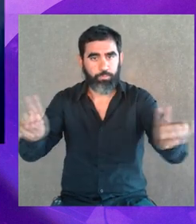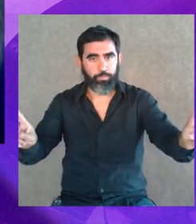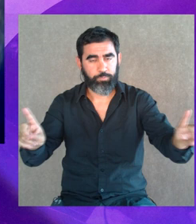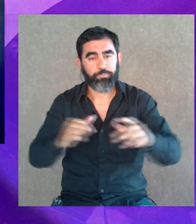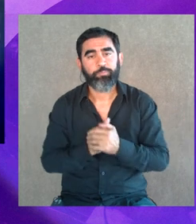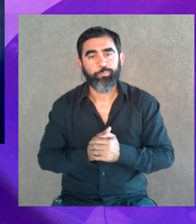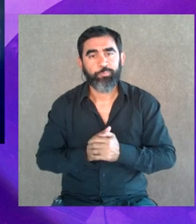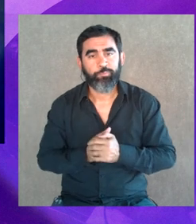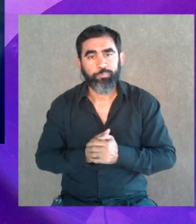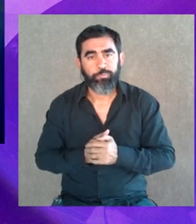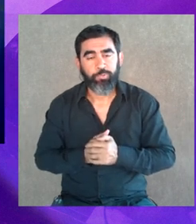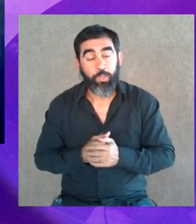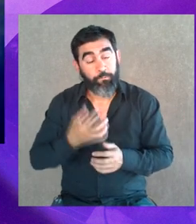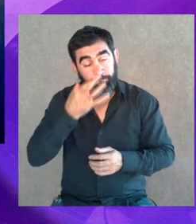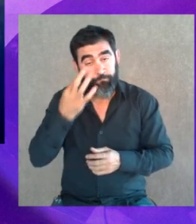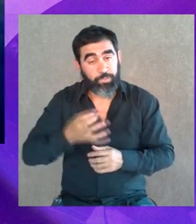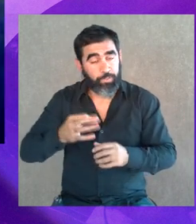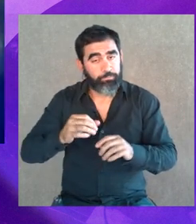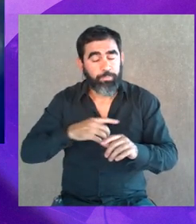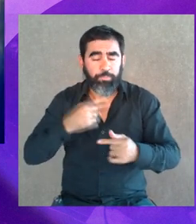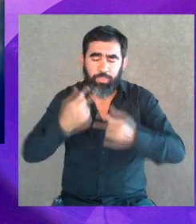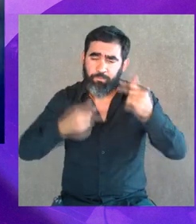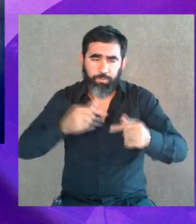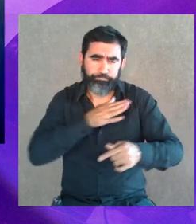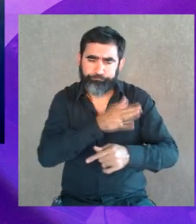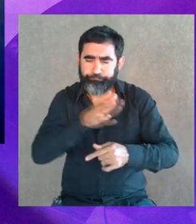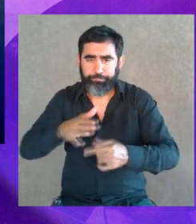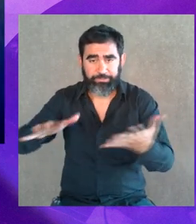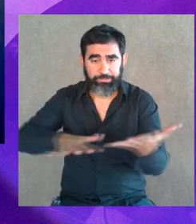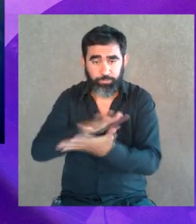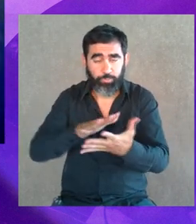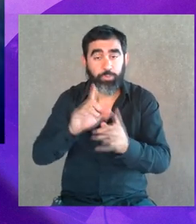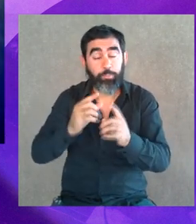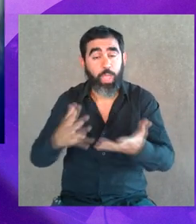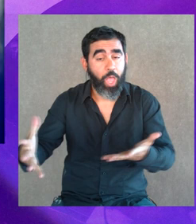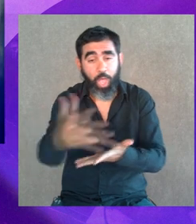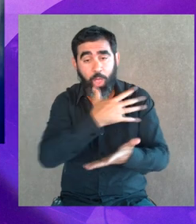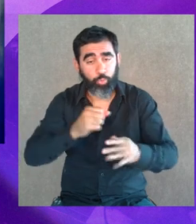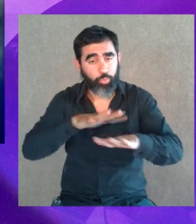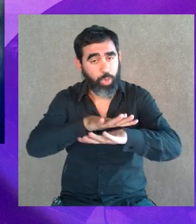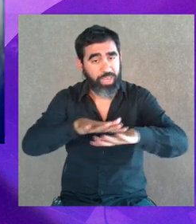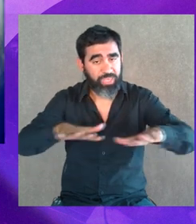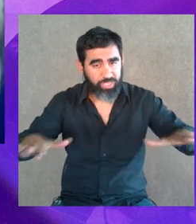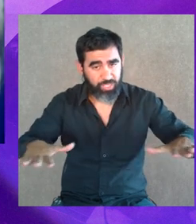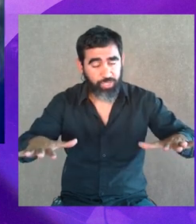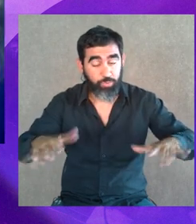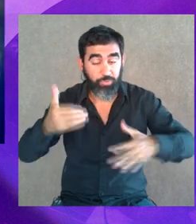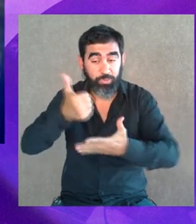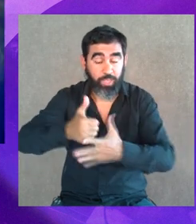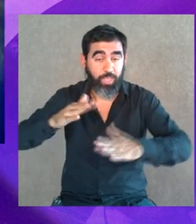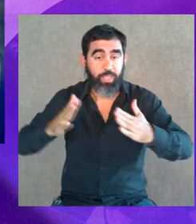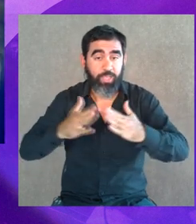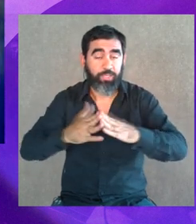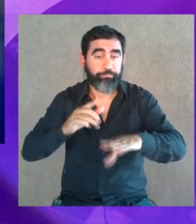O sea, en realidad se está disparando para todos lados. El tema de los abusos a niños, a niños que tienen que estar en la casa